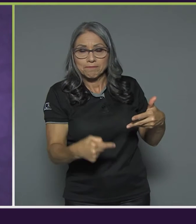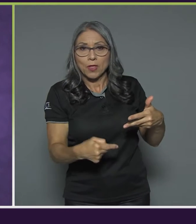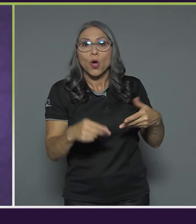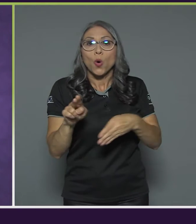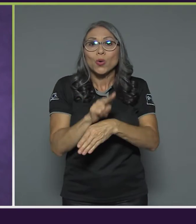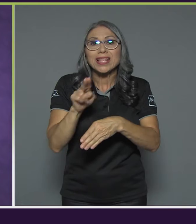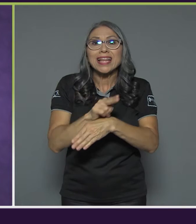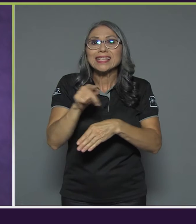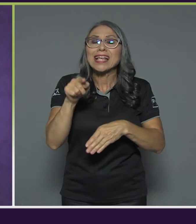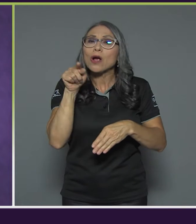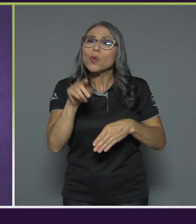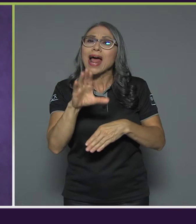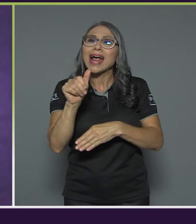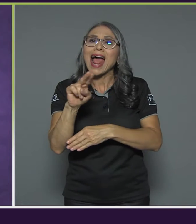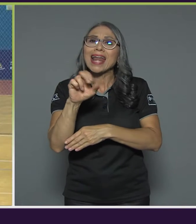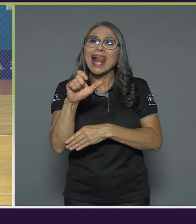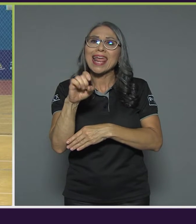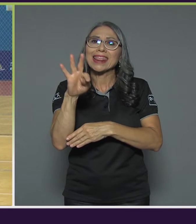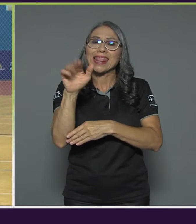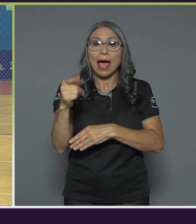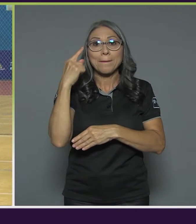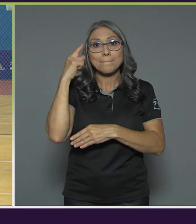rampa para el lanzamiento de la bocha.